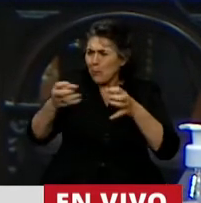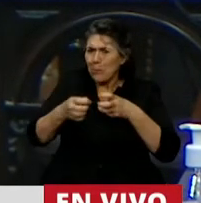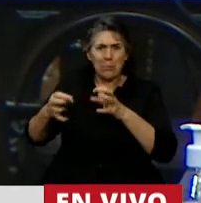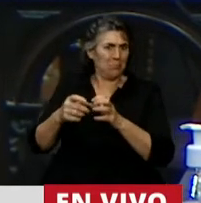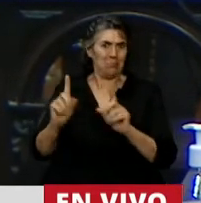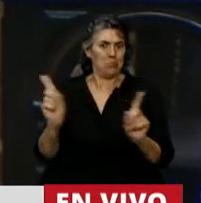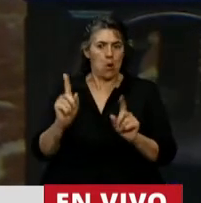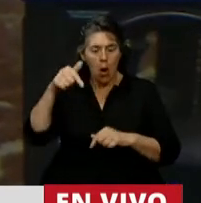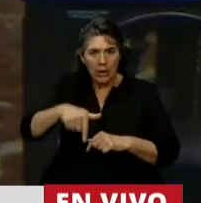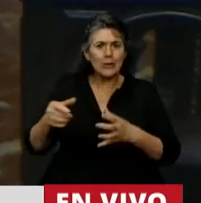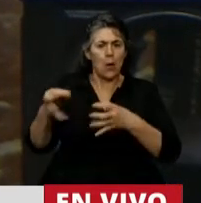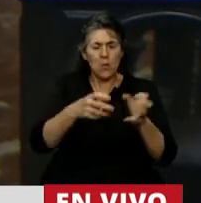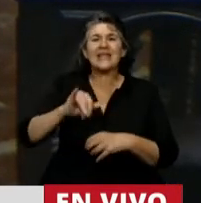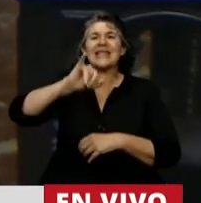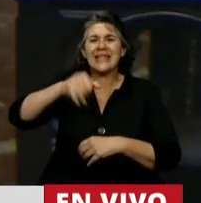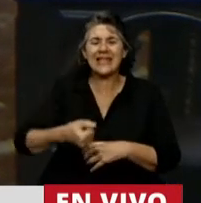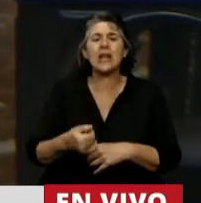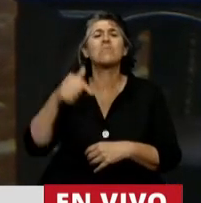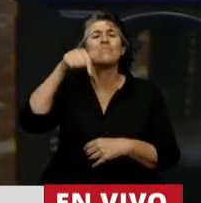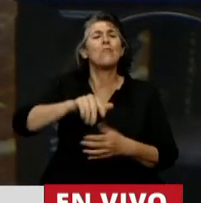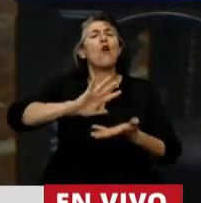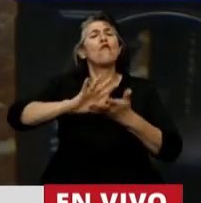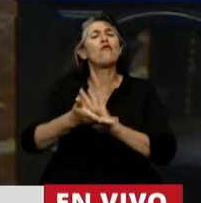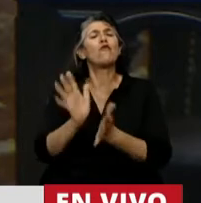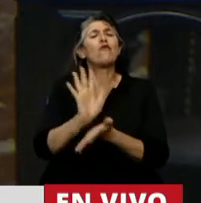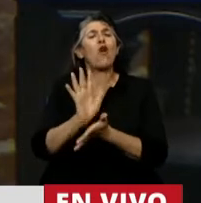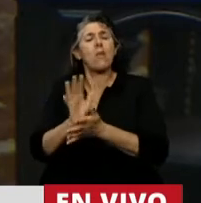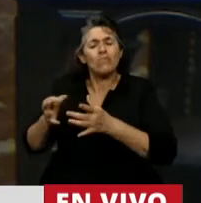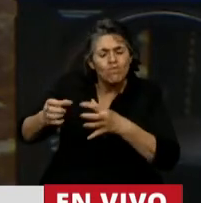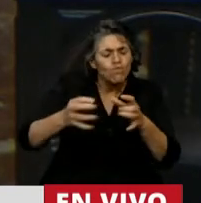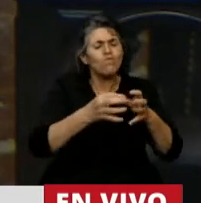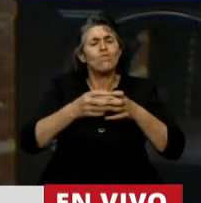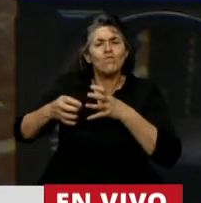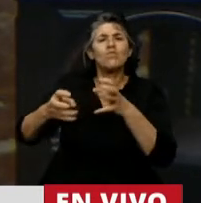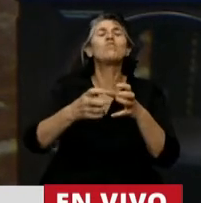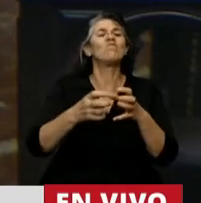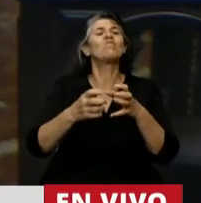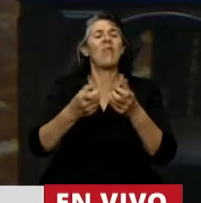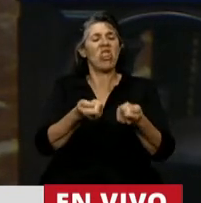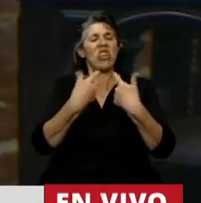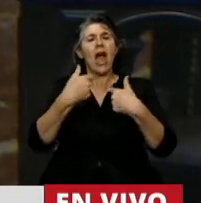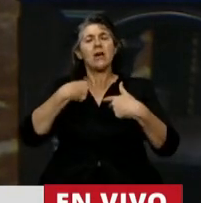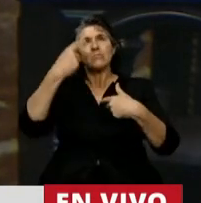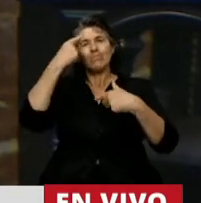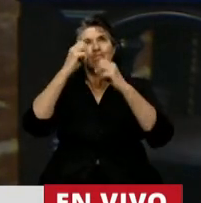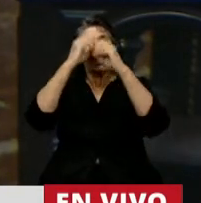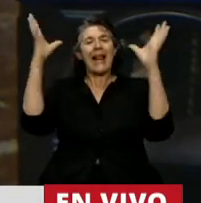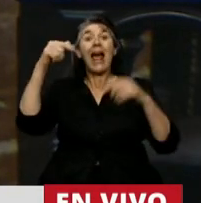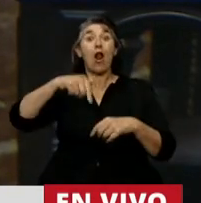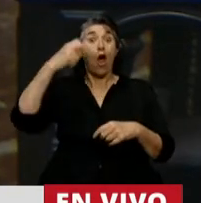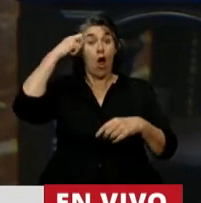Ha habido allí una discusión constitucional de la cual me queda absolutamente claro que este Congreso